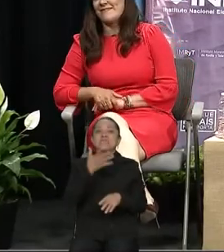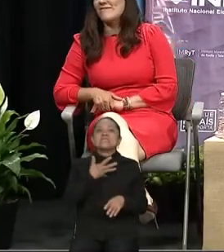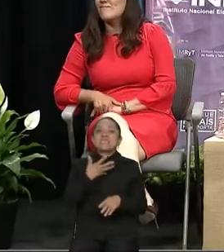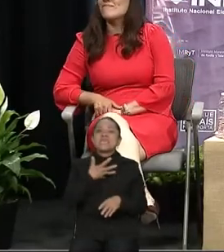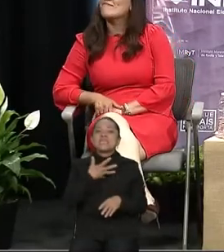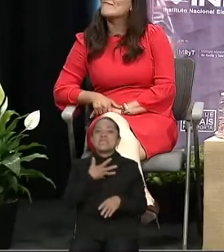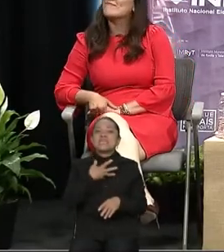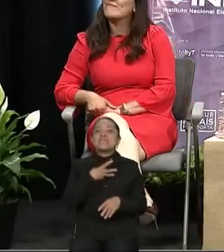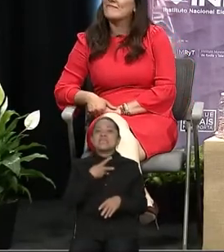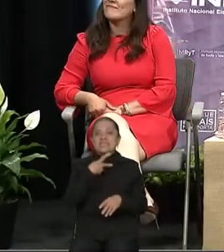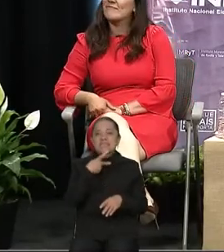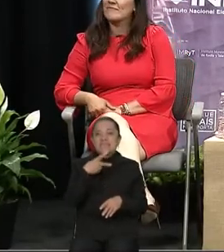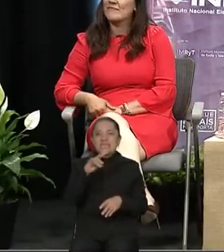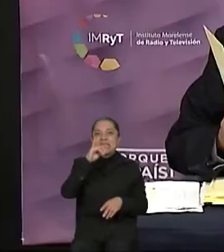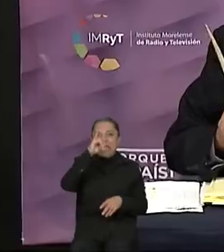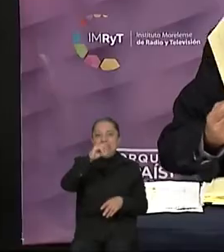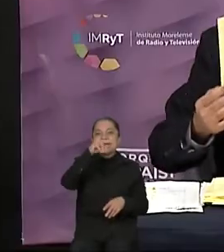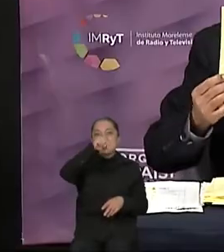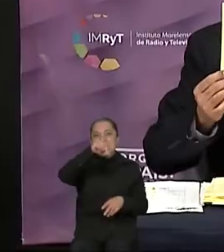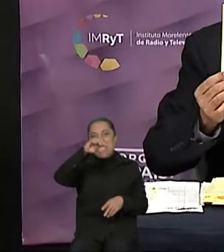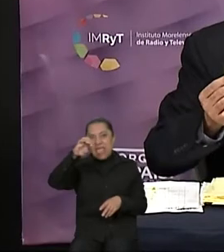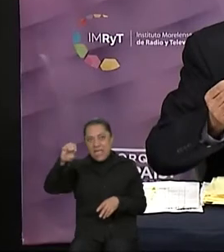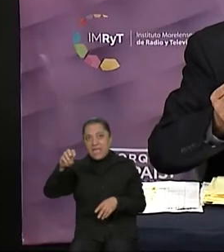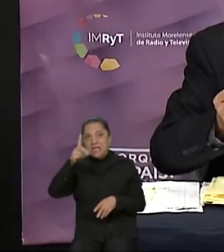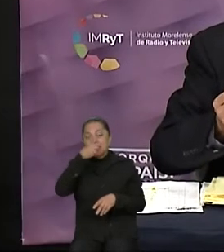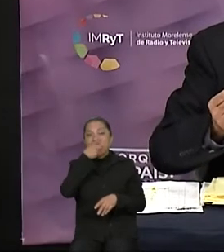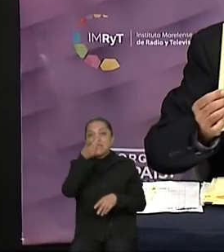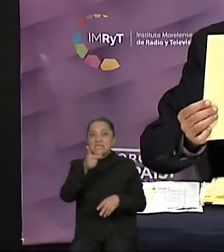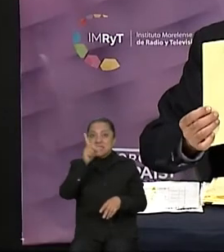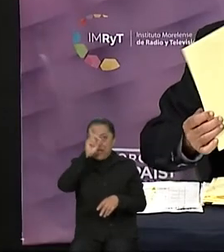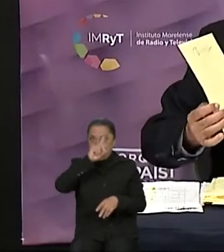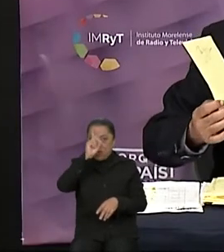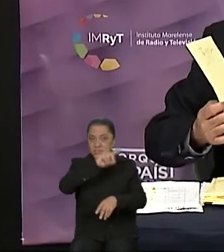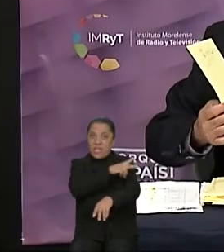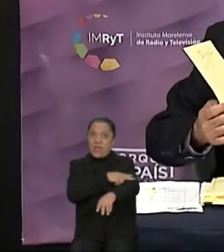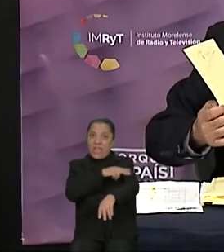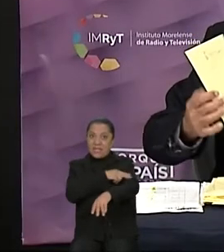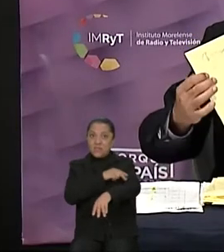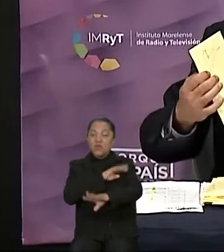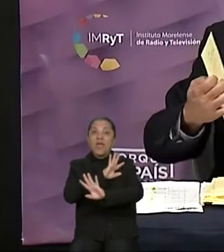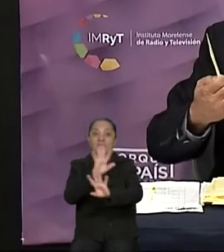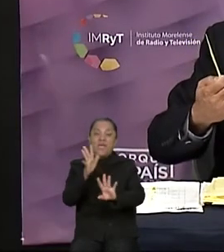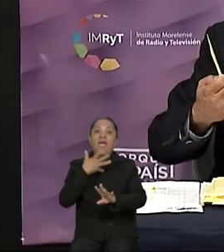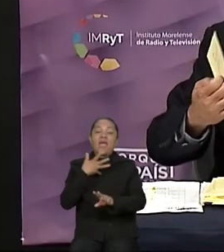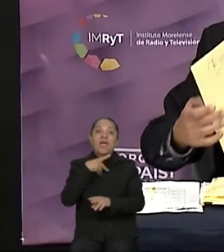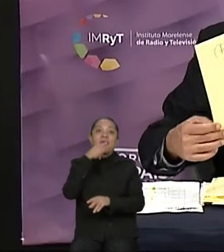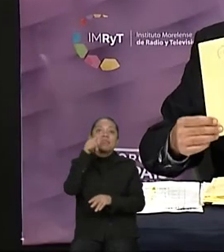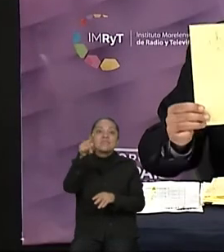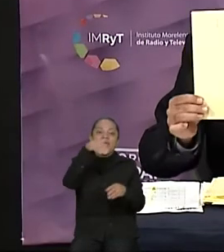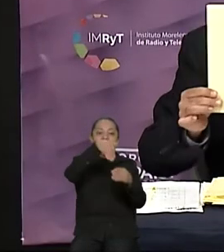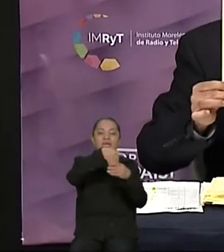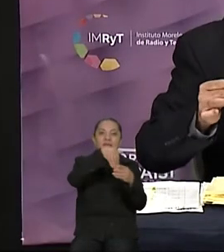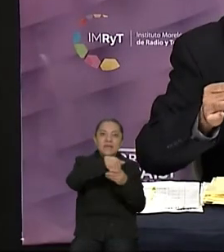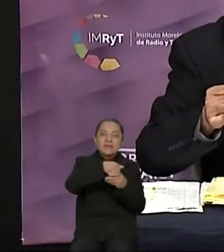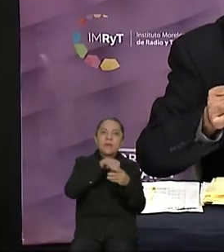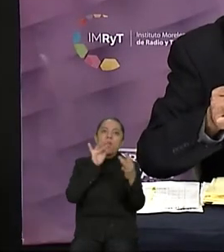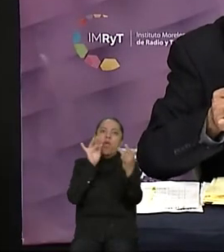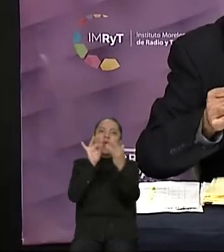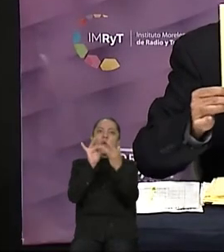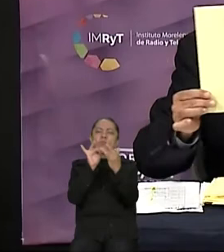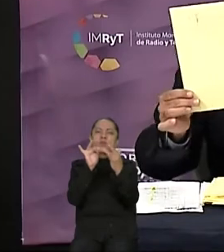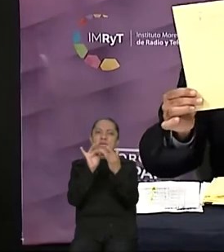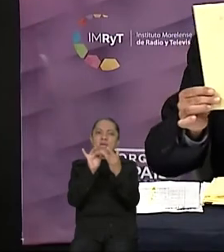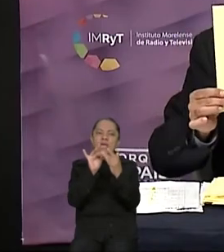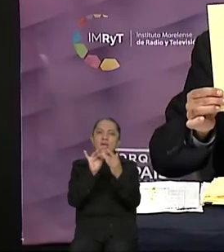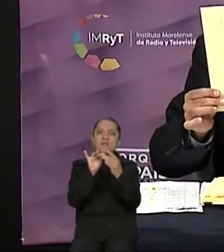sello del Instituto Nacional Electoral, Consejo Local del Estado de Morelos y está rubricado por la autoridad electoral